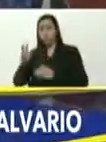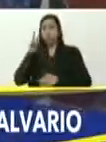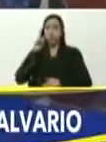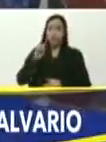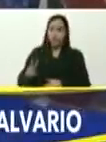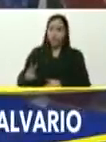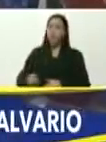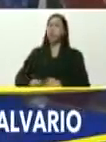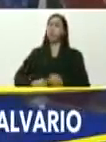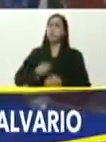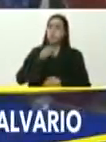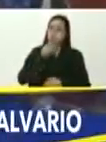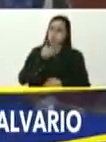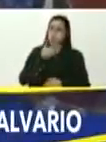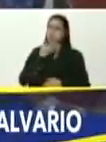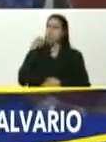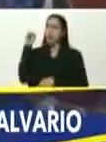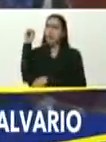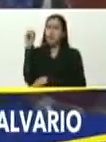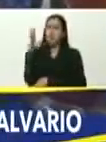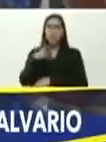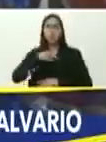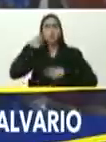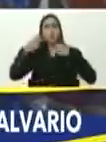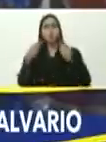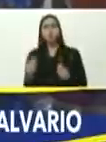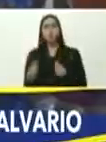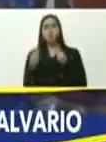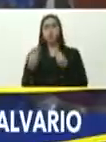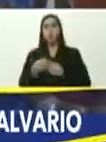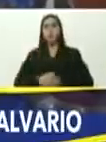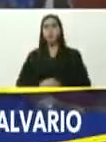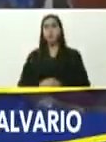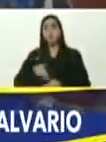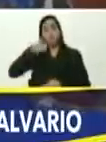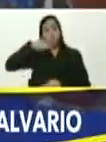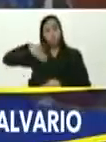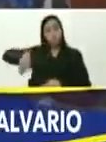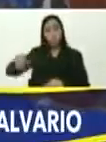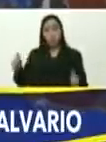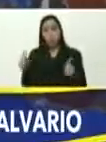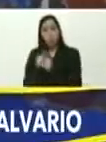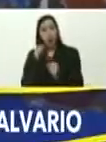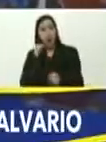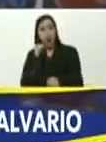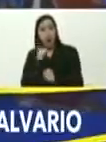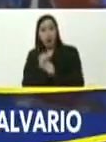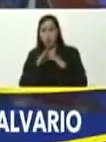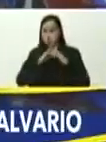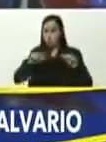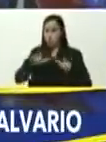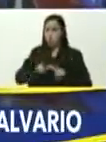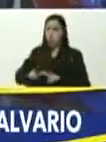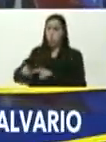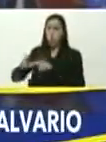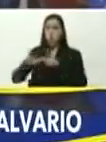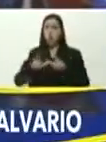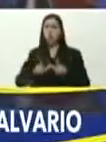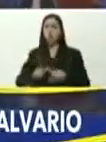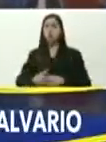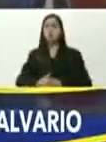florecer, brillar, con su colorido, y con nuestro pueblo, trabajando, en todos los rincones, de Caracas.